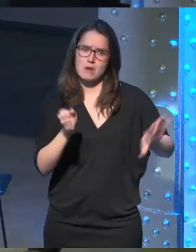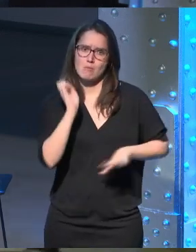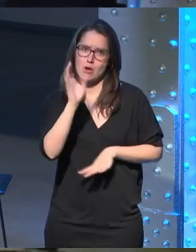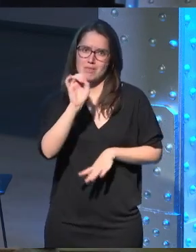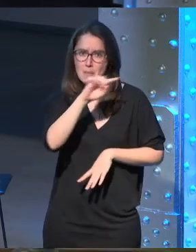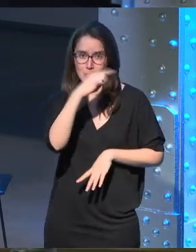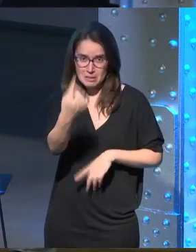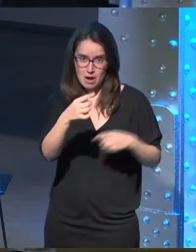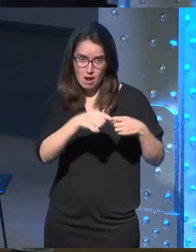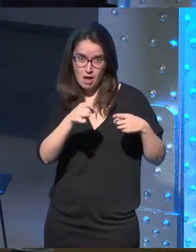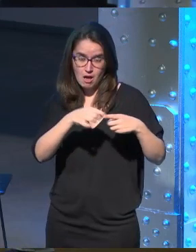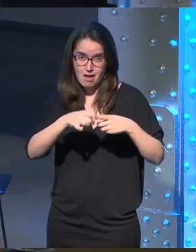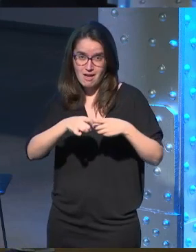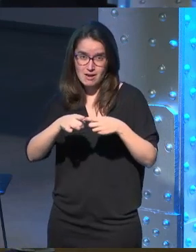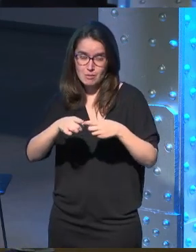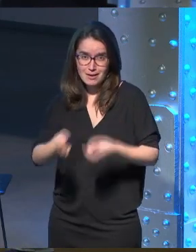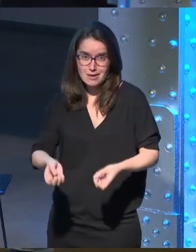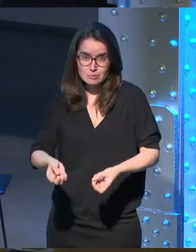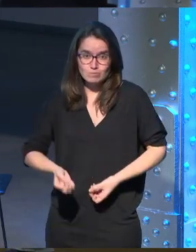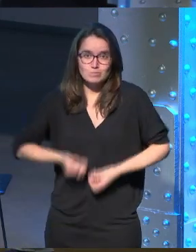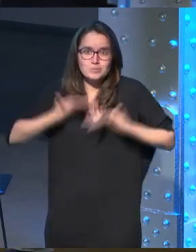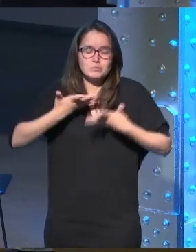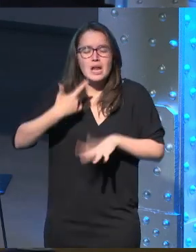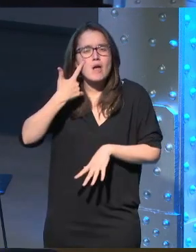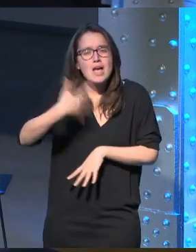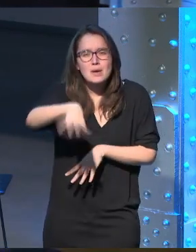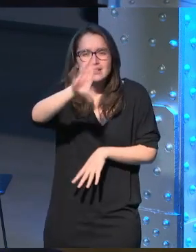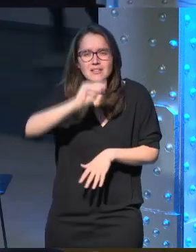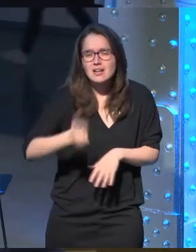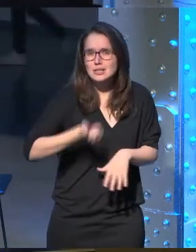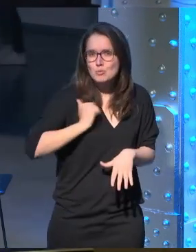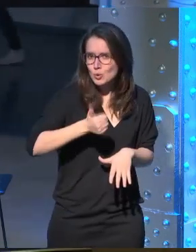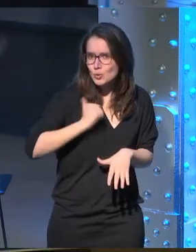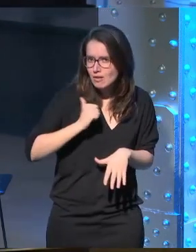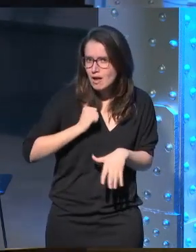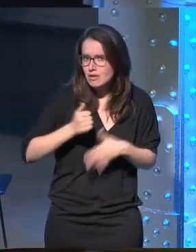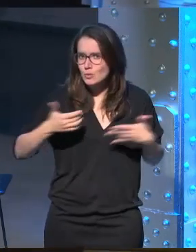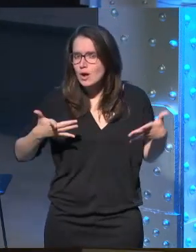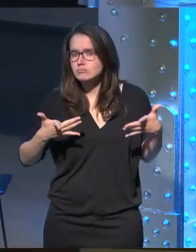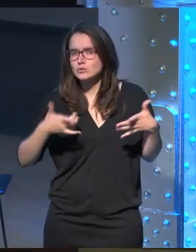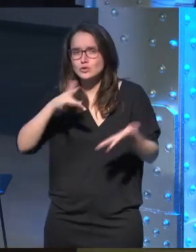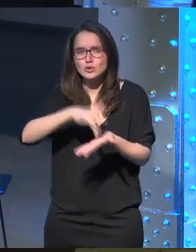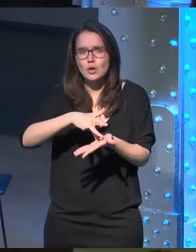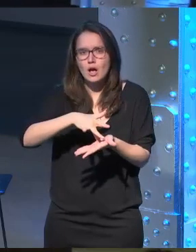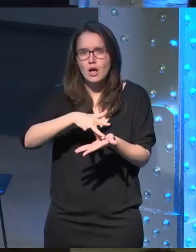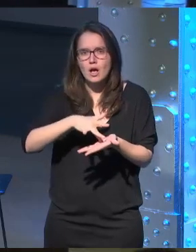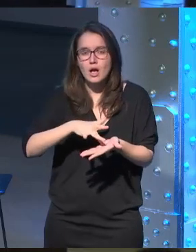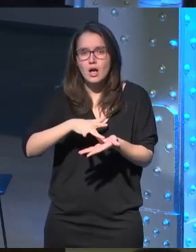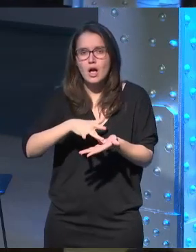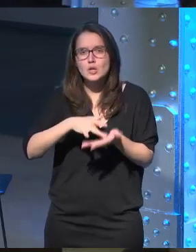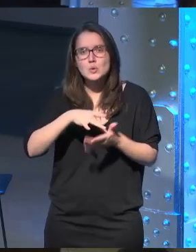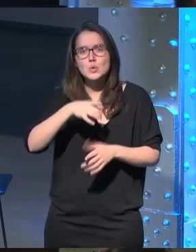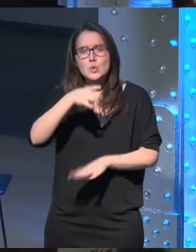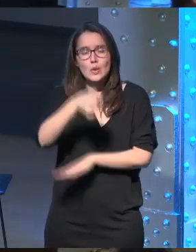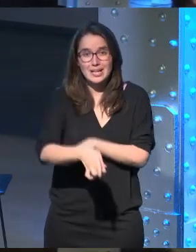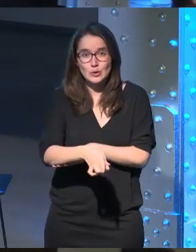charla inspiradora para hacernos entender estas posibilidades estas oportunidades y tenemos aquí a su CEO y a